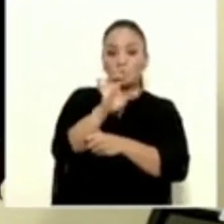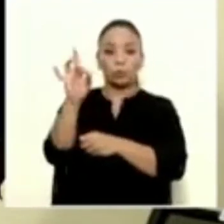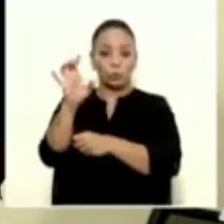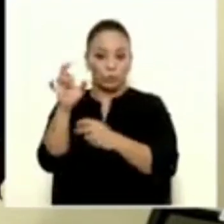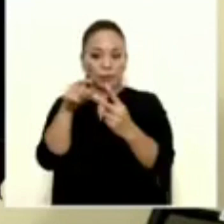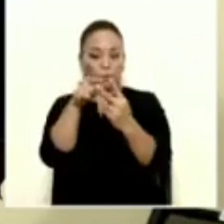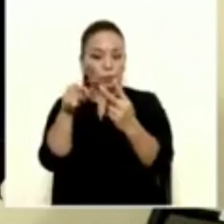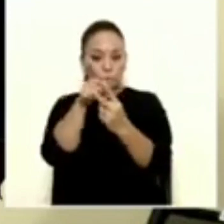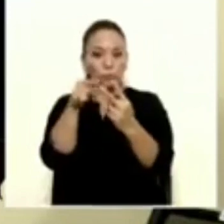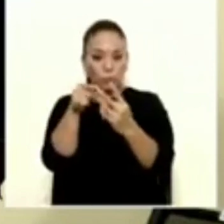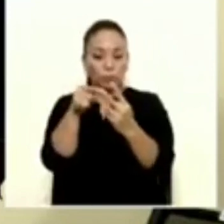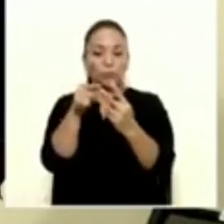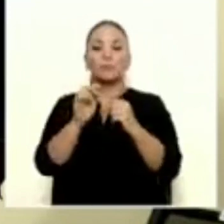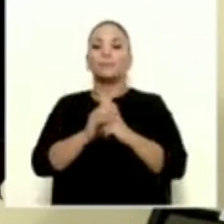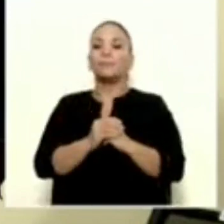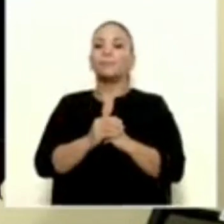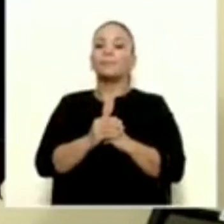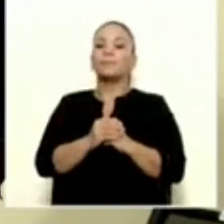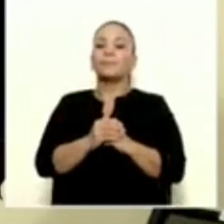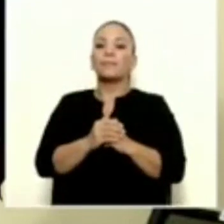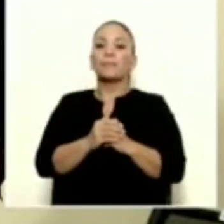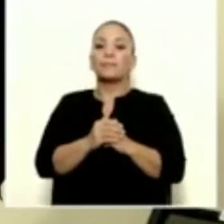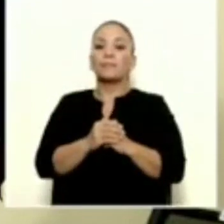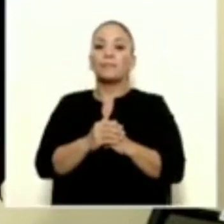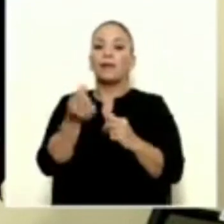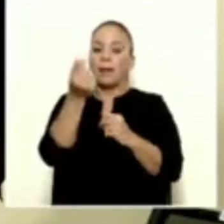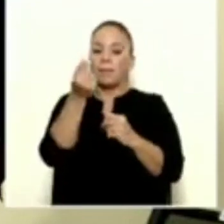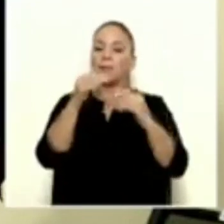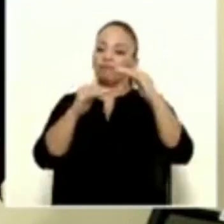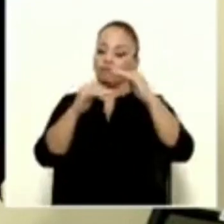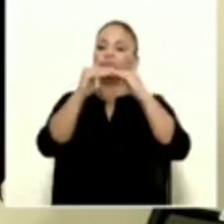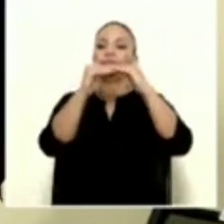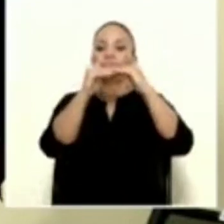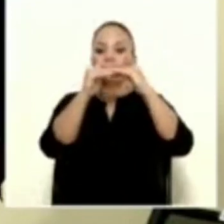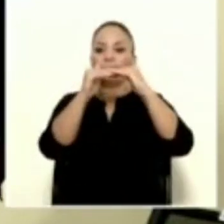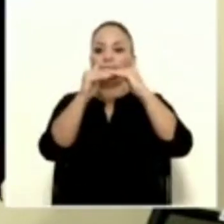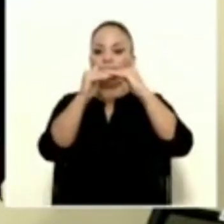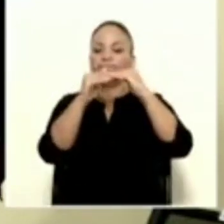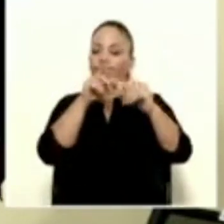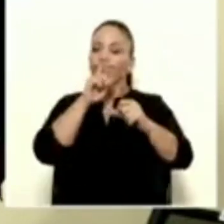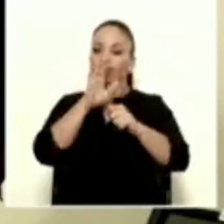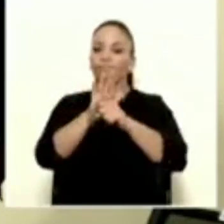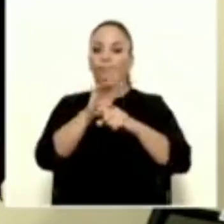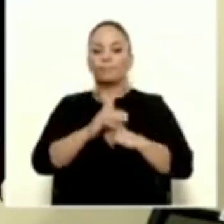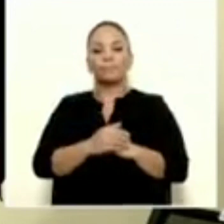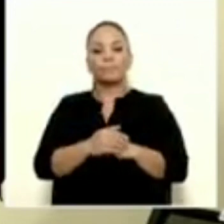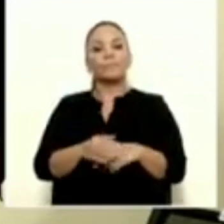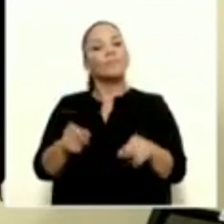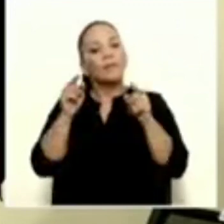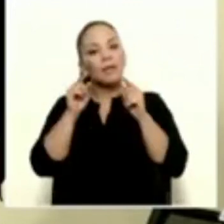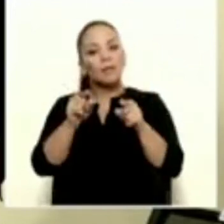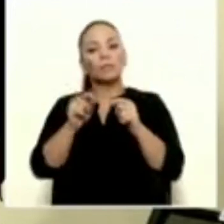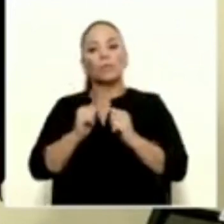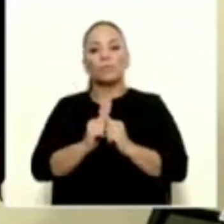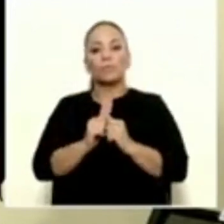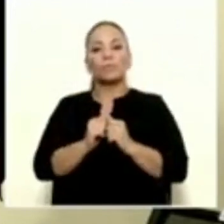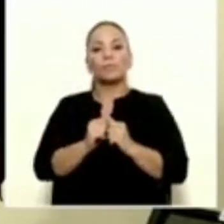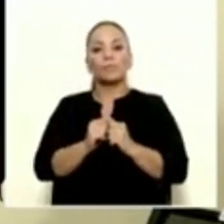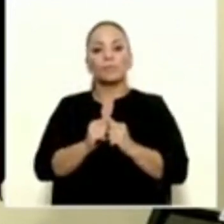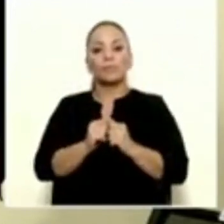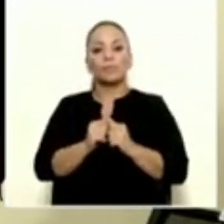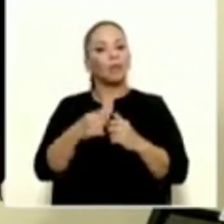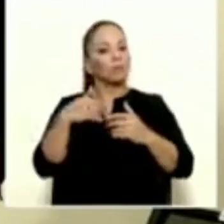colones respectivamente, sea una realidad y que eso sea llevado